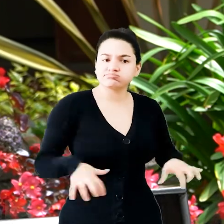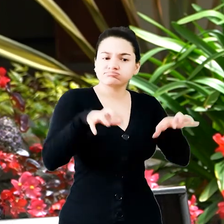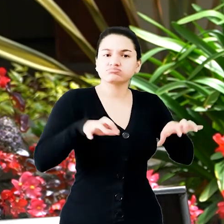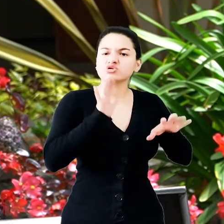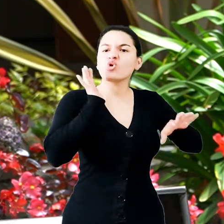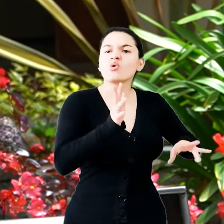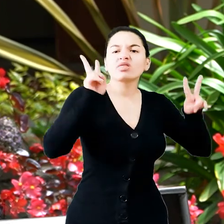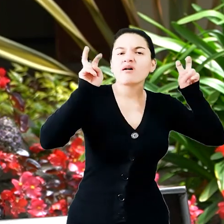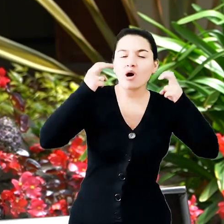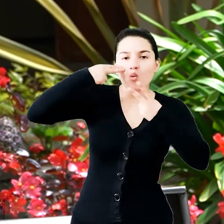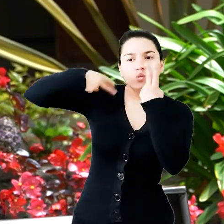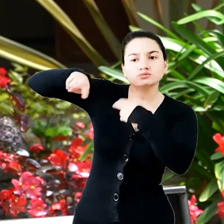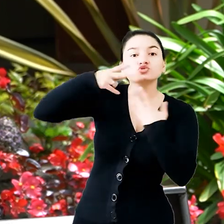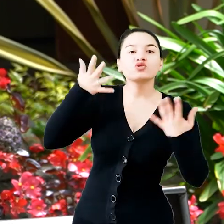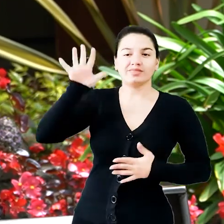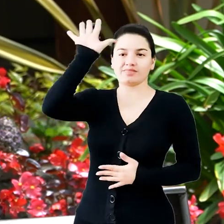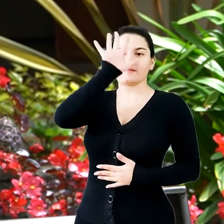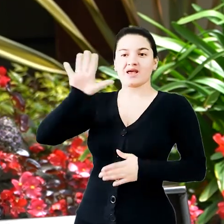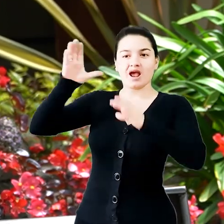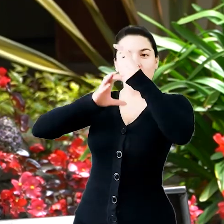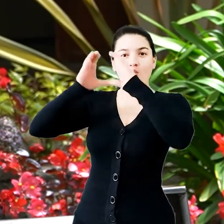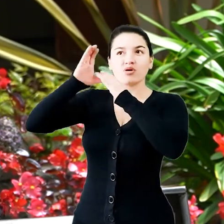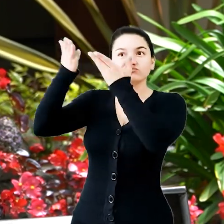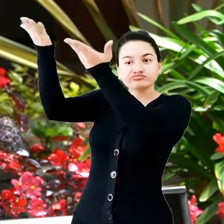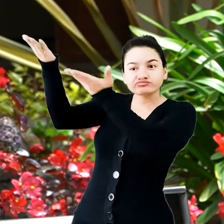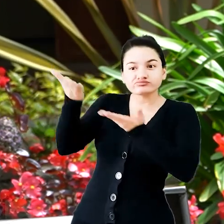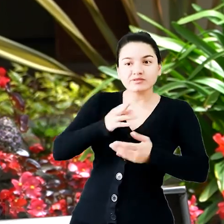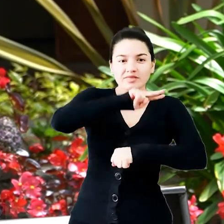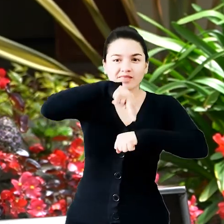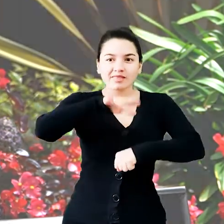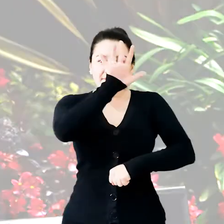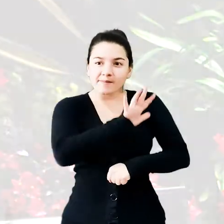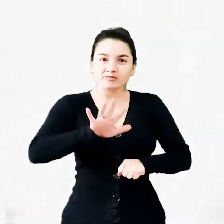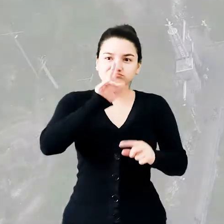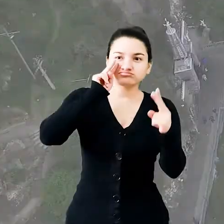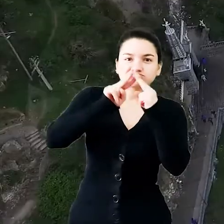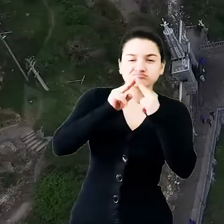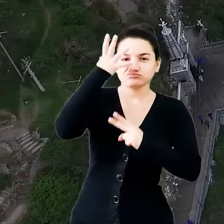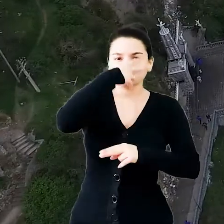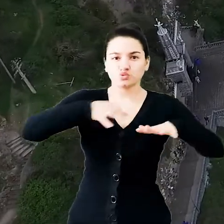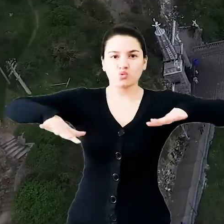turismo del Departamento del Cauca a conocer este hermoso departamento.